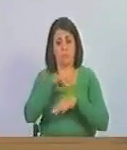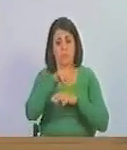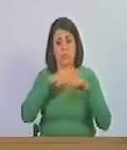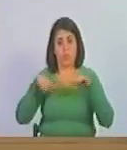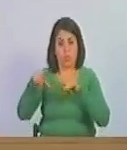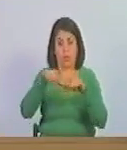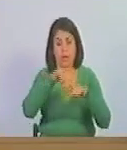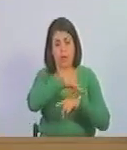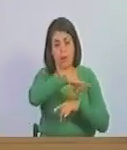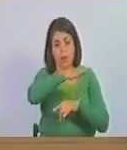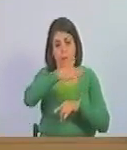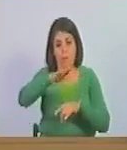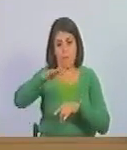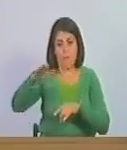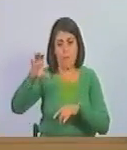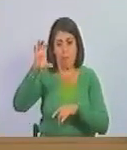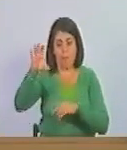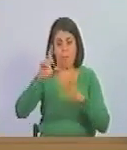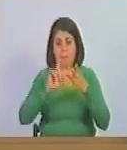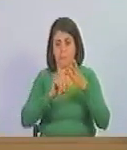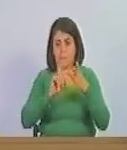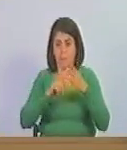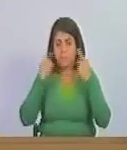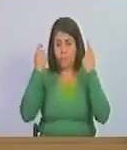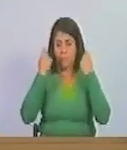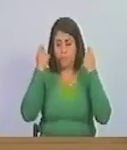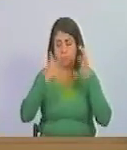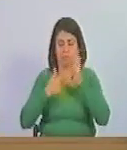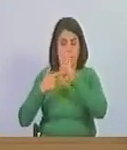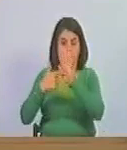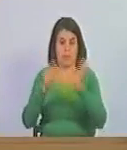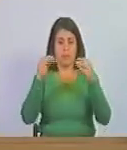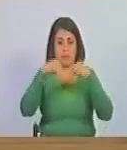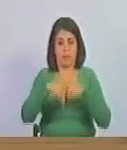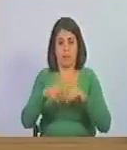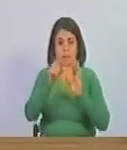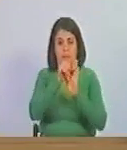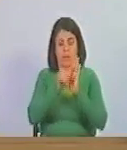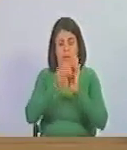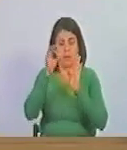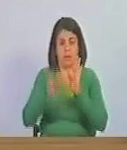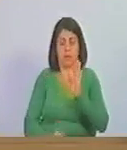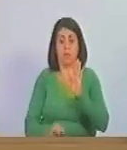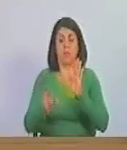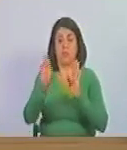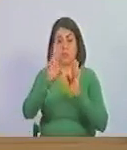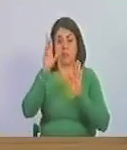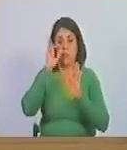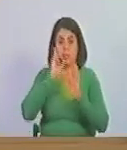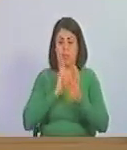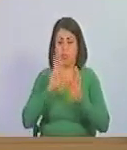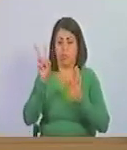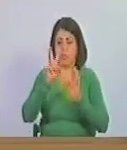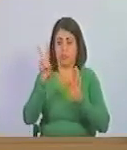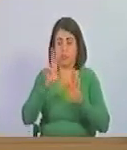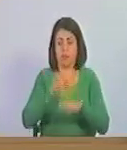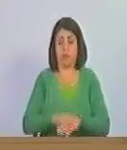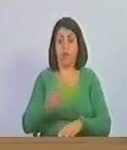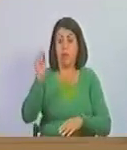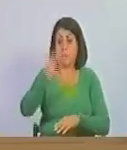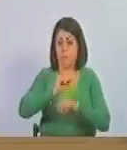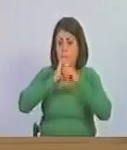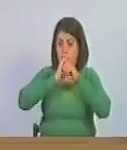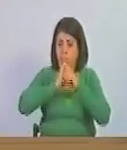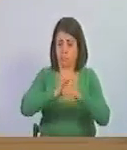espacios acuáticos de la nación tercero publicar el presente acuerdo en gaceta oficial de la república bolivariana de Venezuela